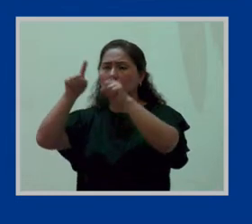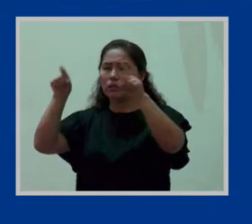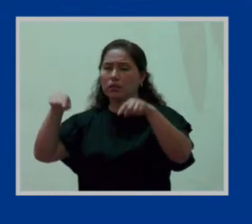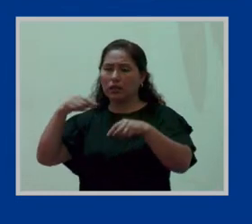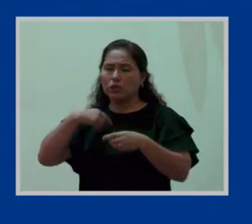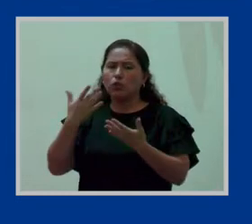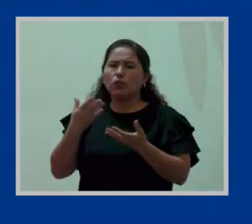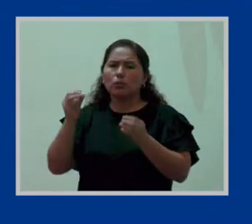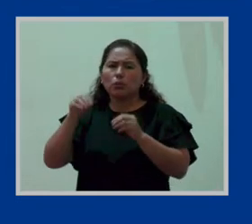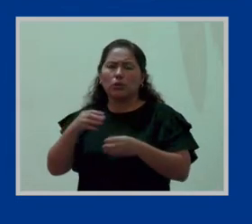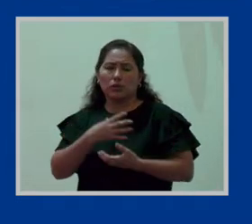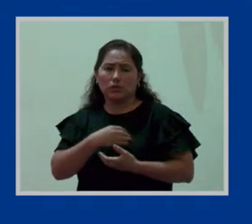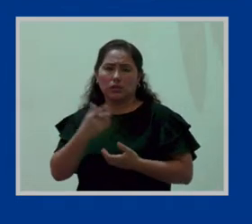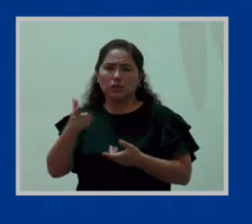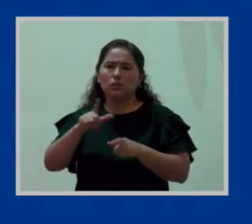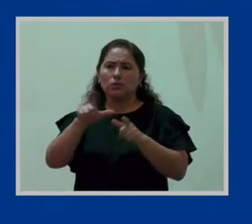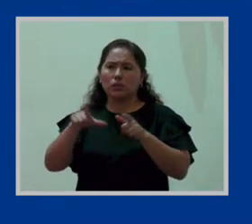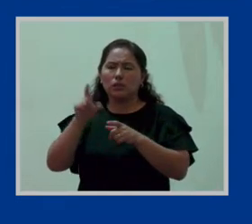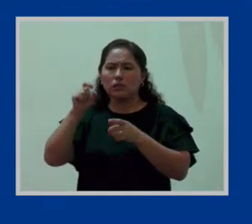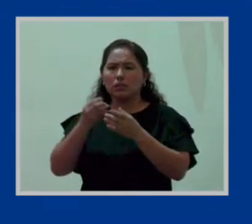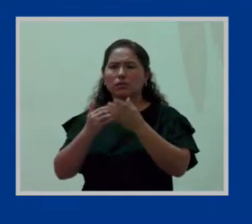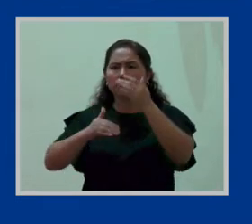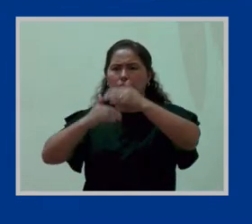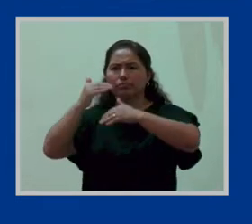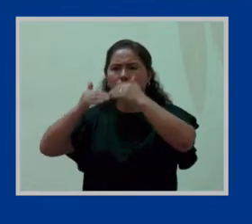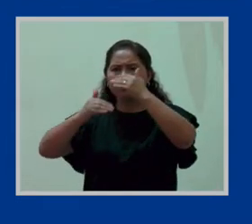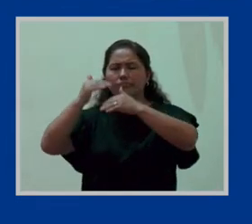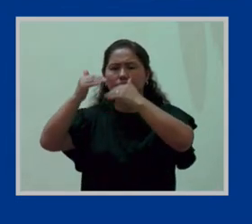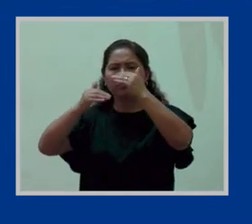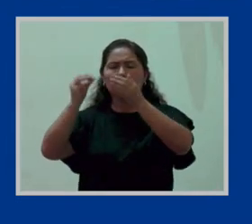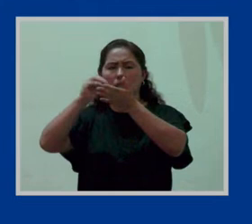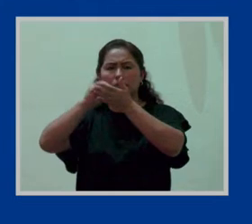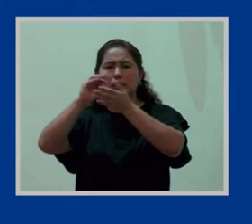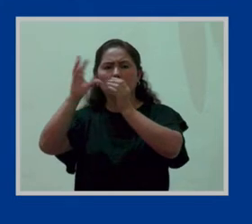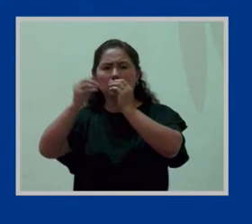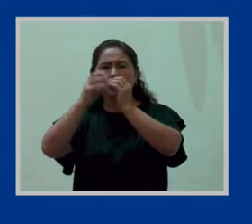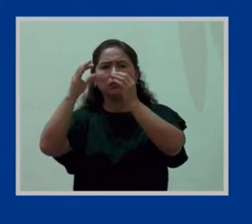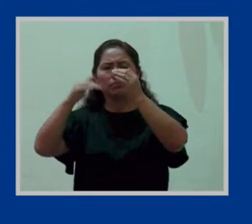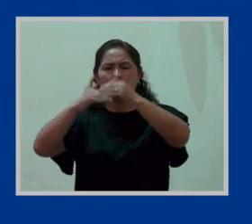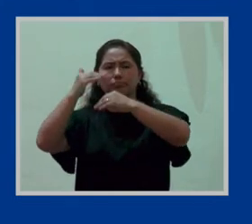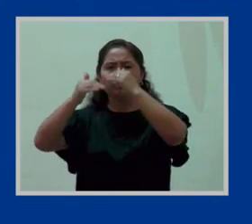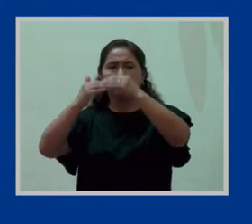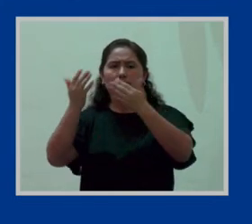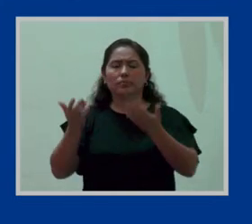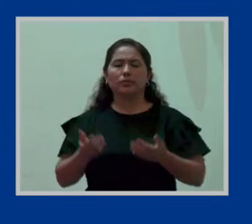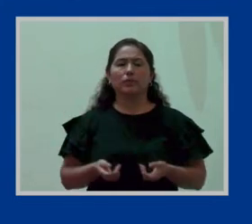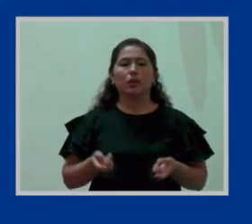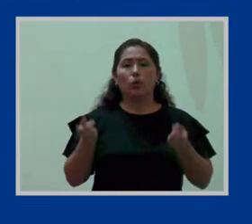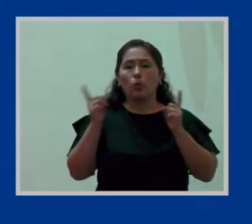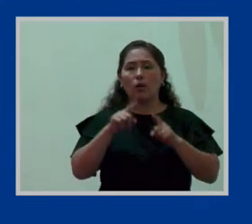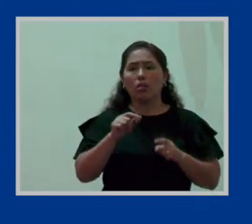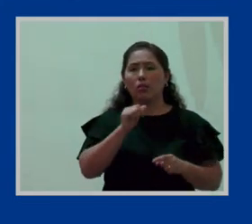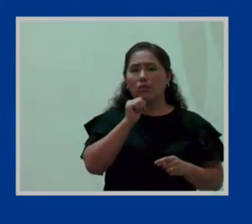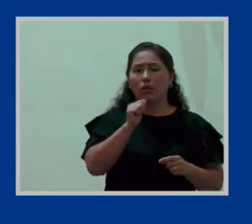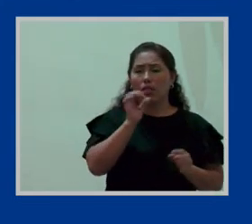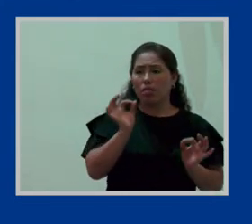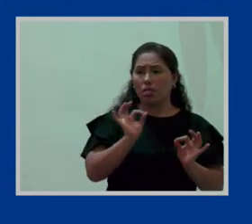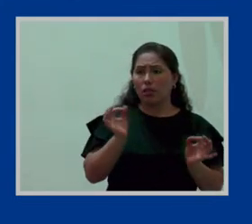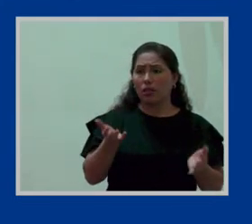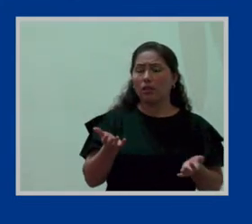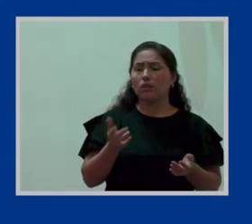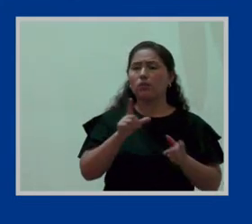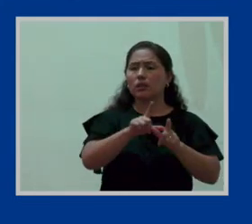crece. Y este tema seguirá creciendo. Cuando no hay un